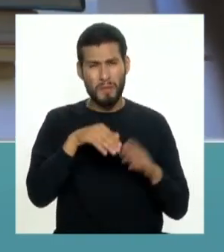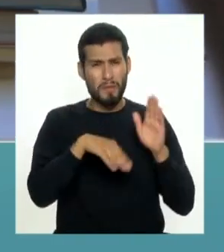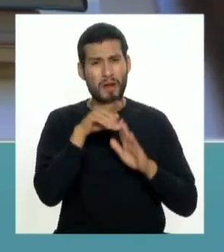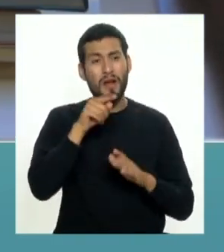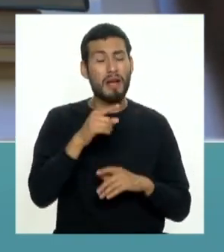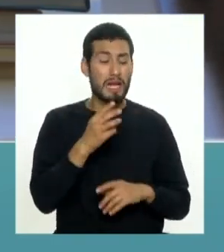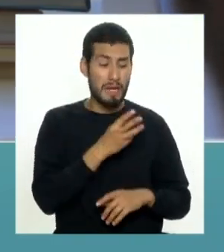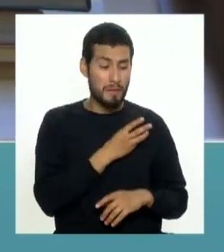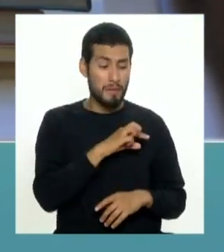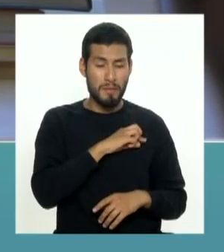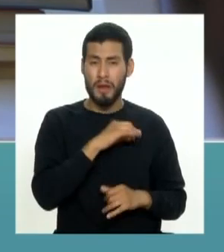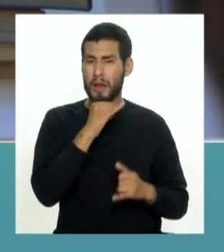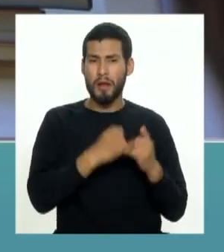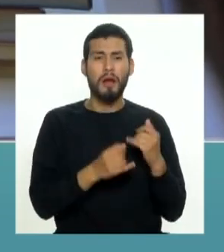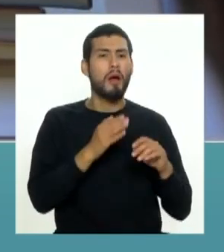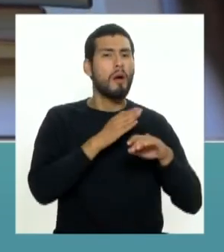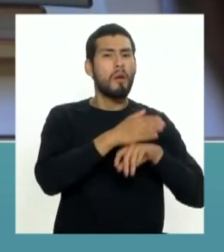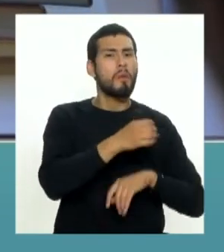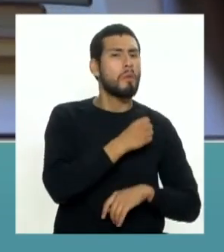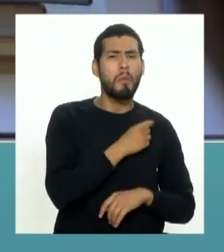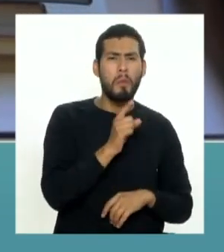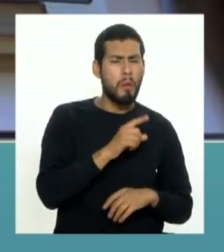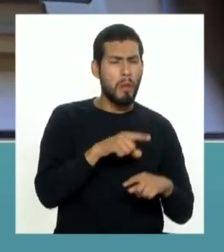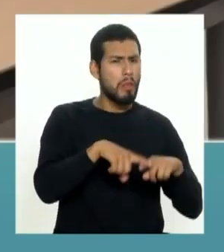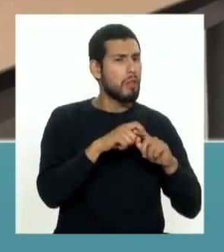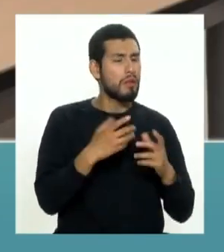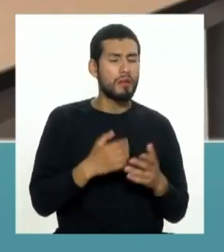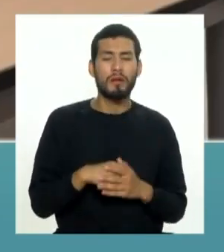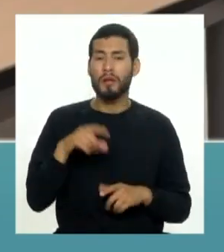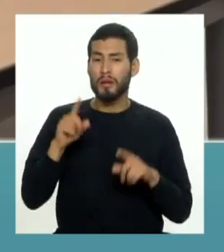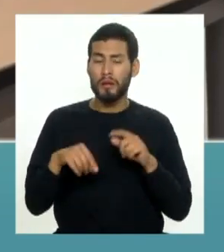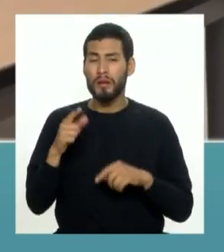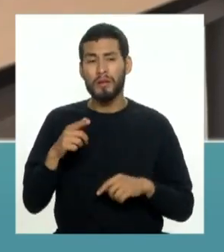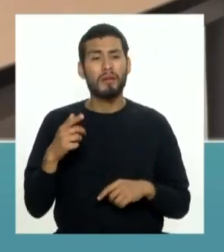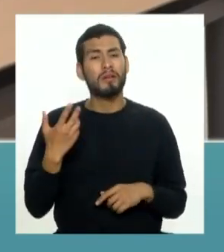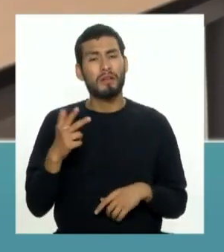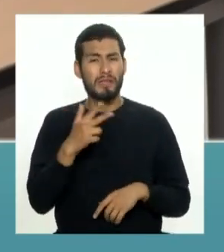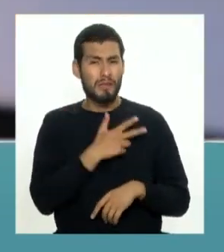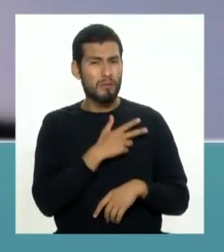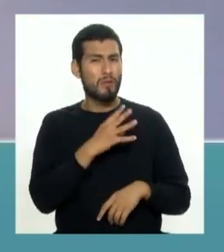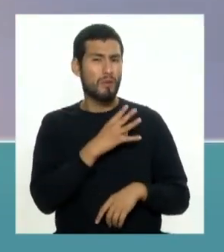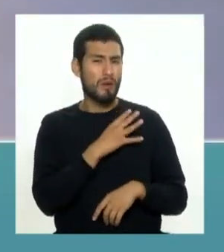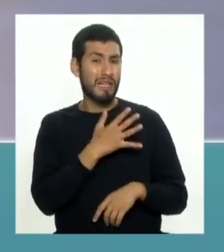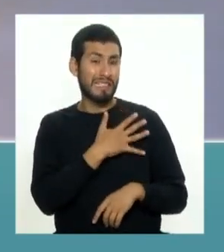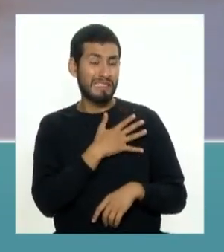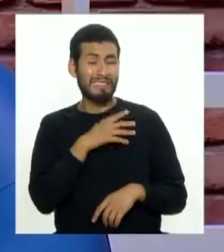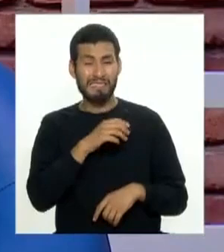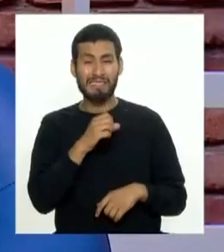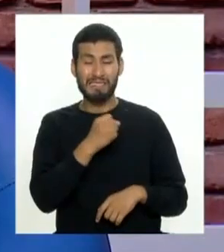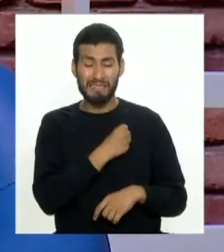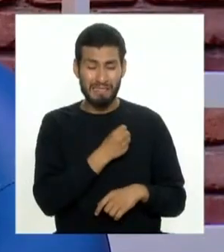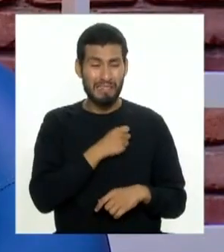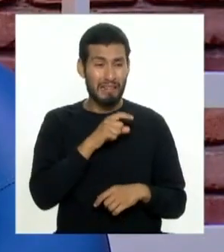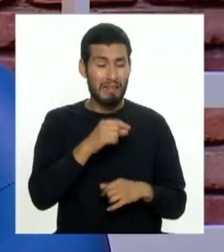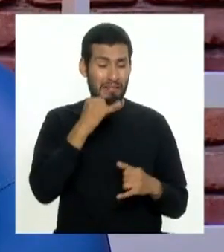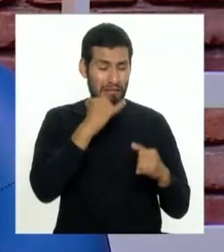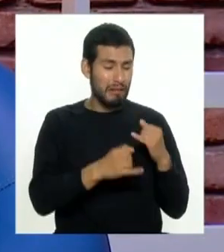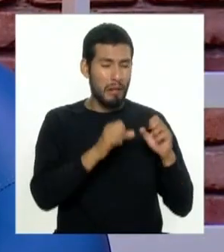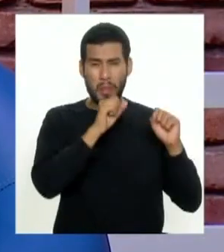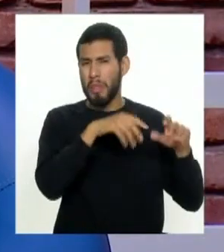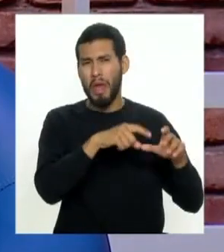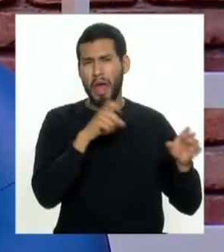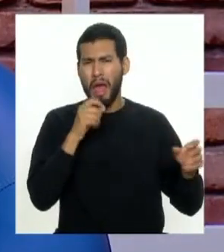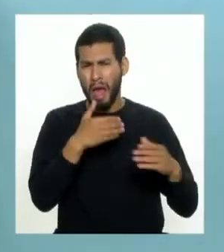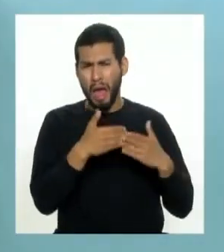que terminan sexto de primaria y no continúan la secundaria pero también hay deserción a partir del tercero cuarto y quinto de secundaria aquellos que no terminan